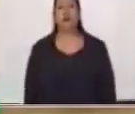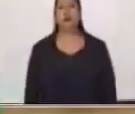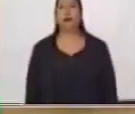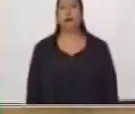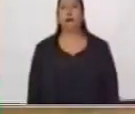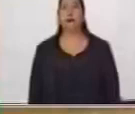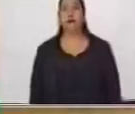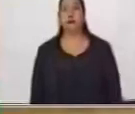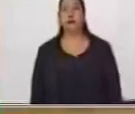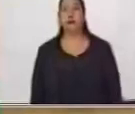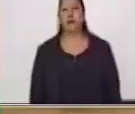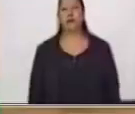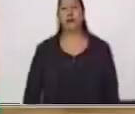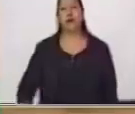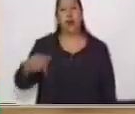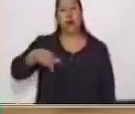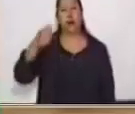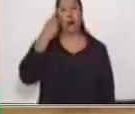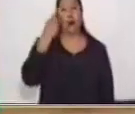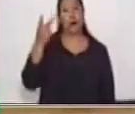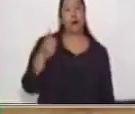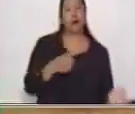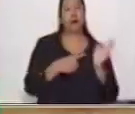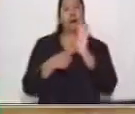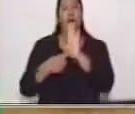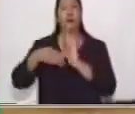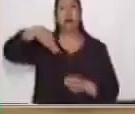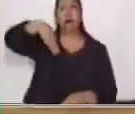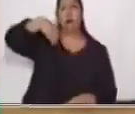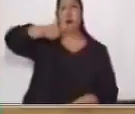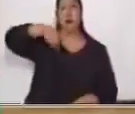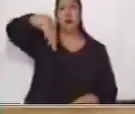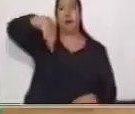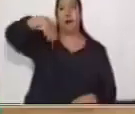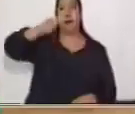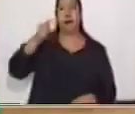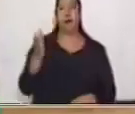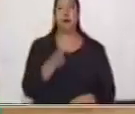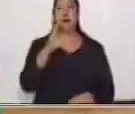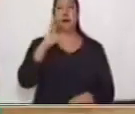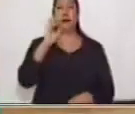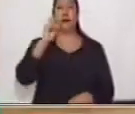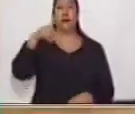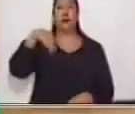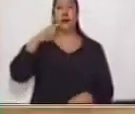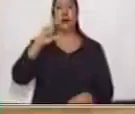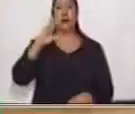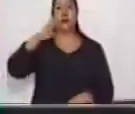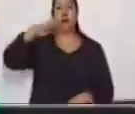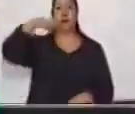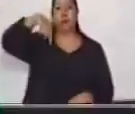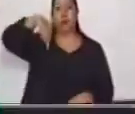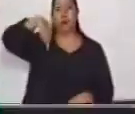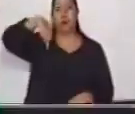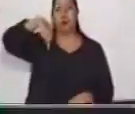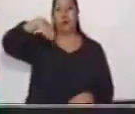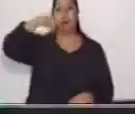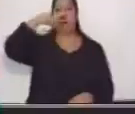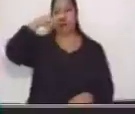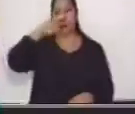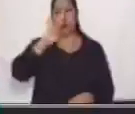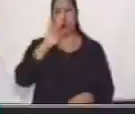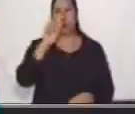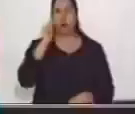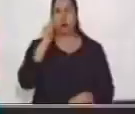Ahora, vamos a ver los mapas conceptuales. Los mapas conceptuales nos presentan información de forma jerárquica.